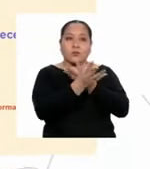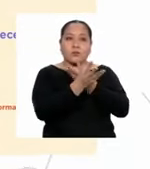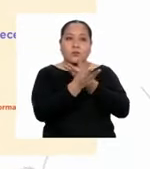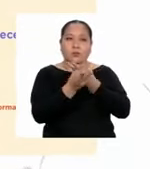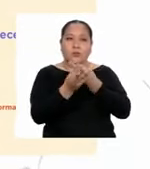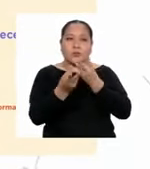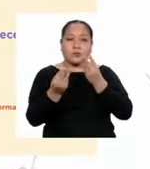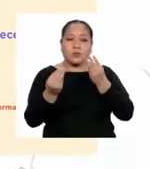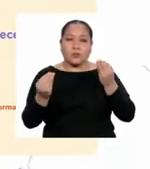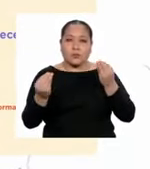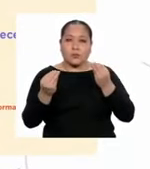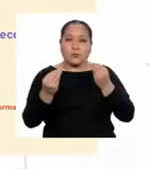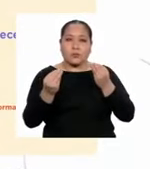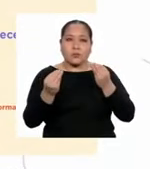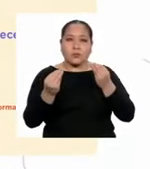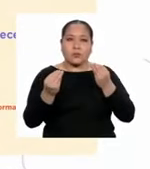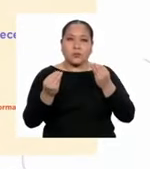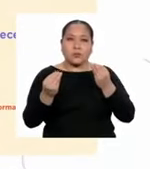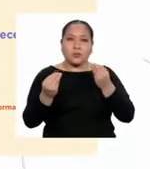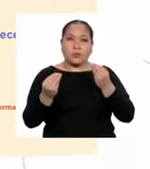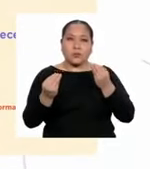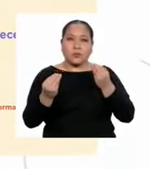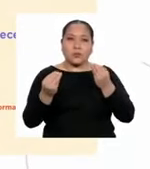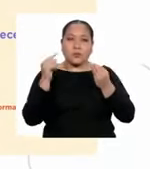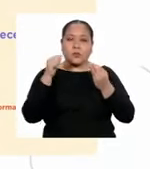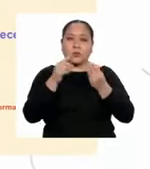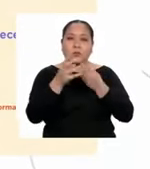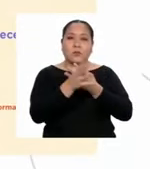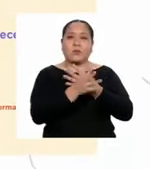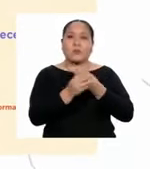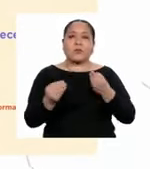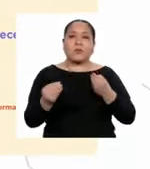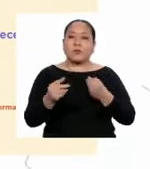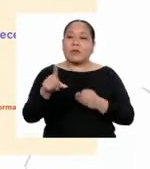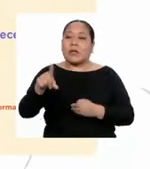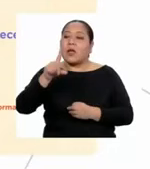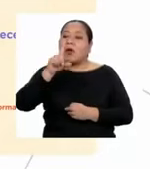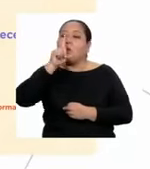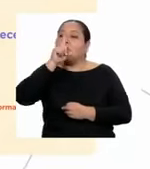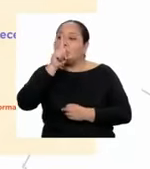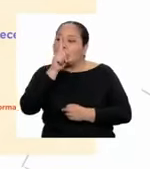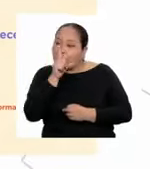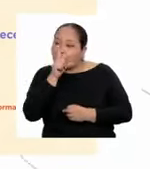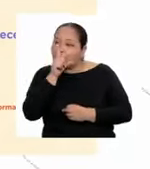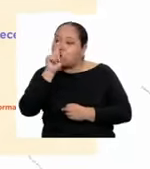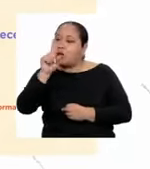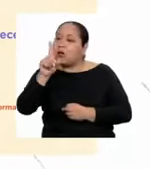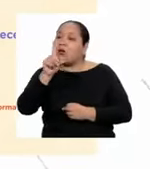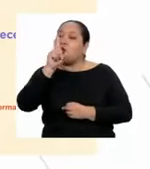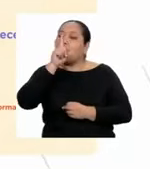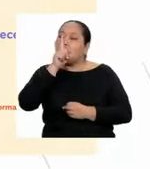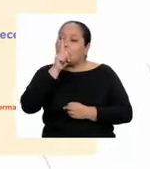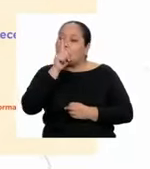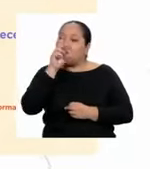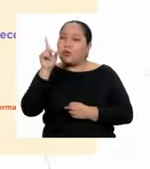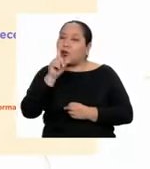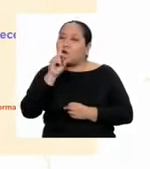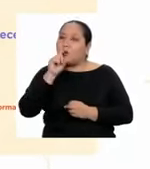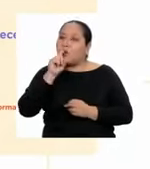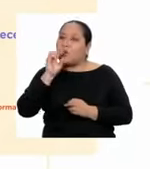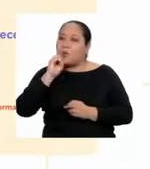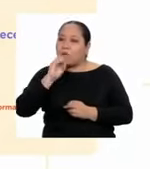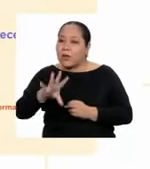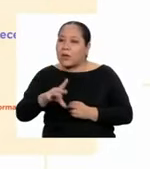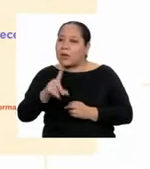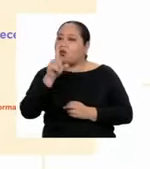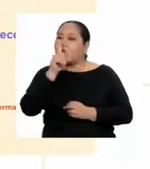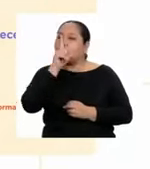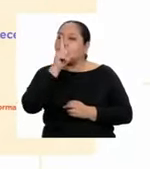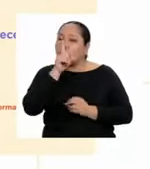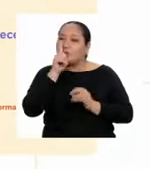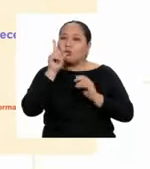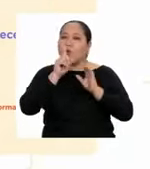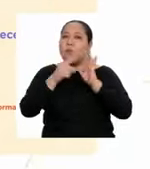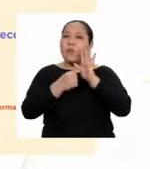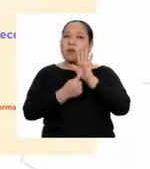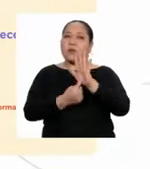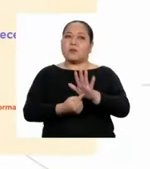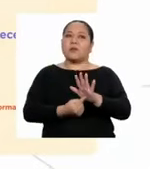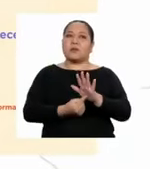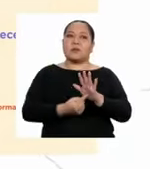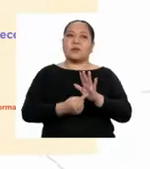y desaparecería si es condenado al silencio. O, visto de otra forma,